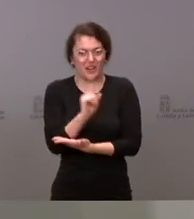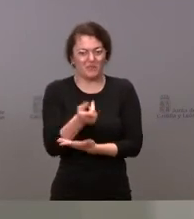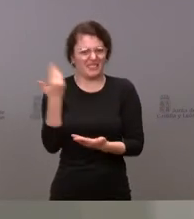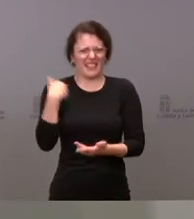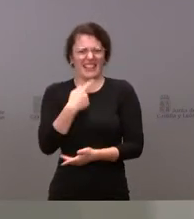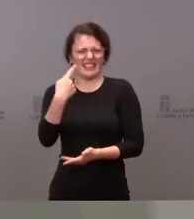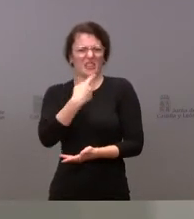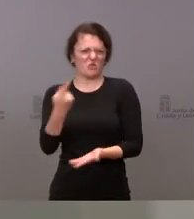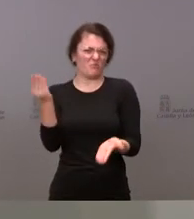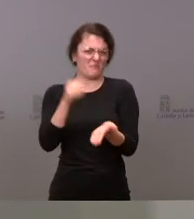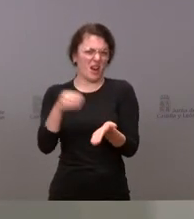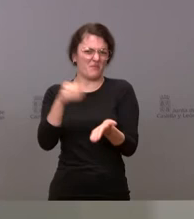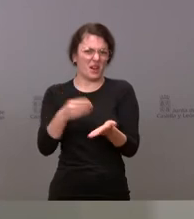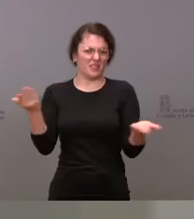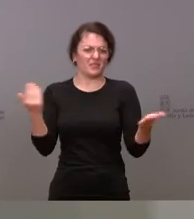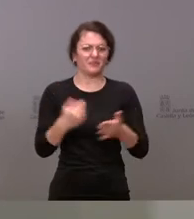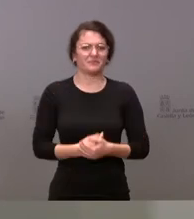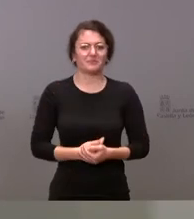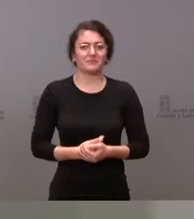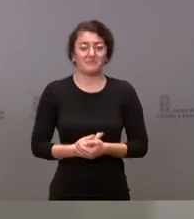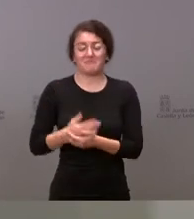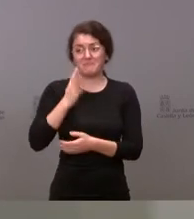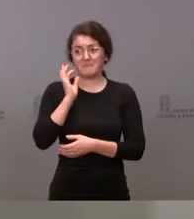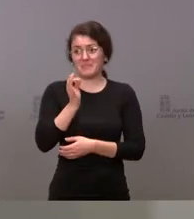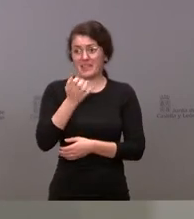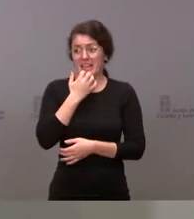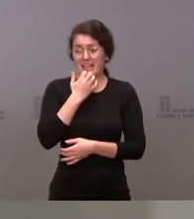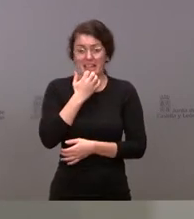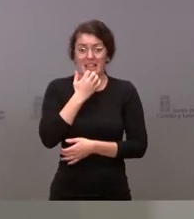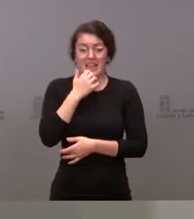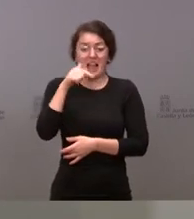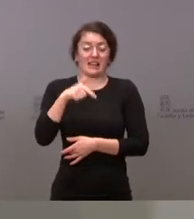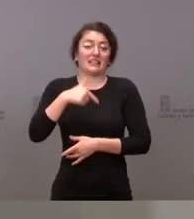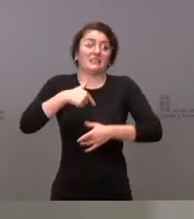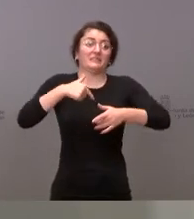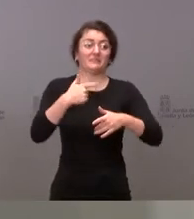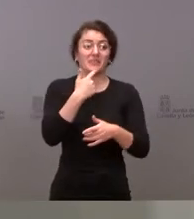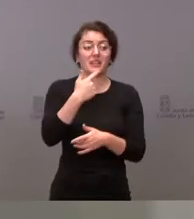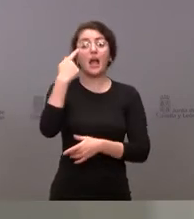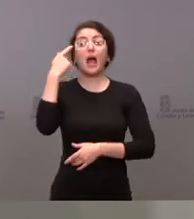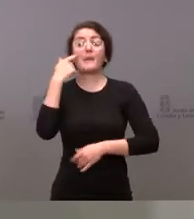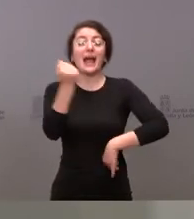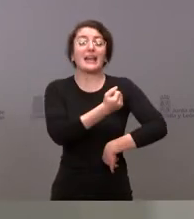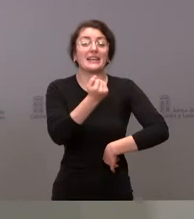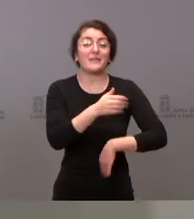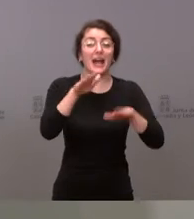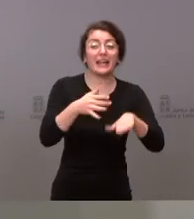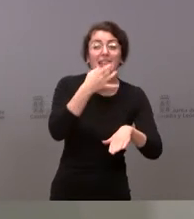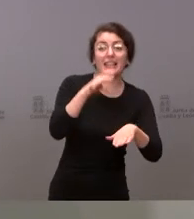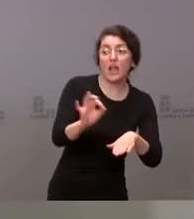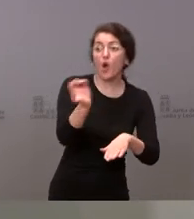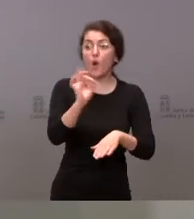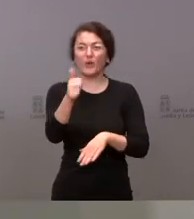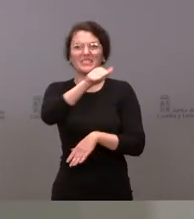unos cuantos augures sobre si uno se come el turrón o no, sobre si es el martes que viene, sobre si es el siguiente. Pero creo que estas